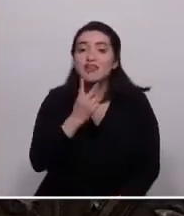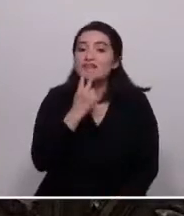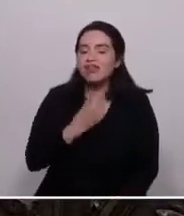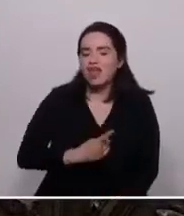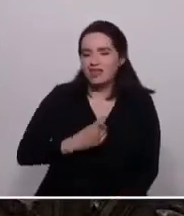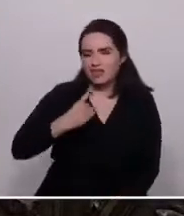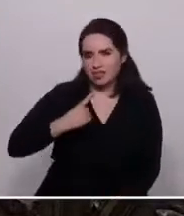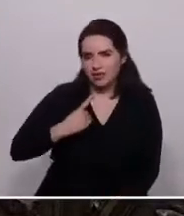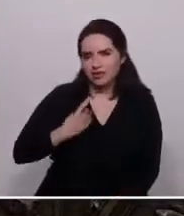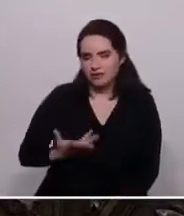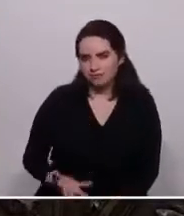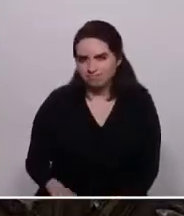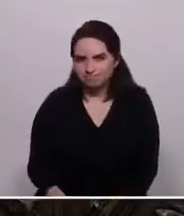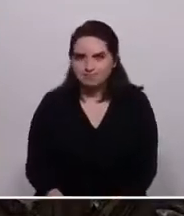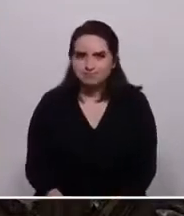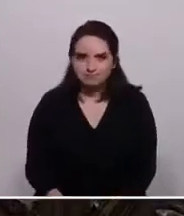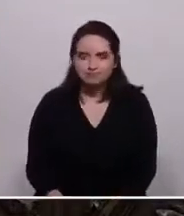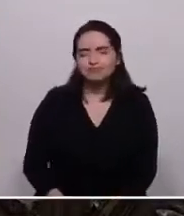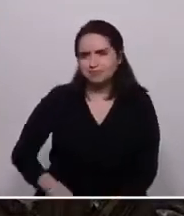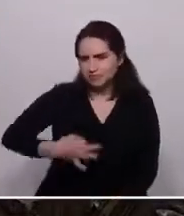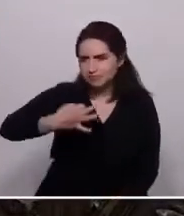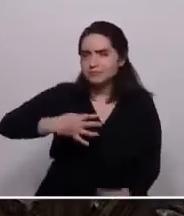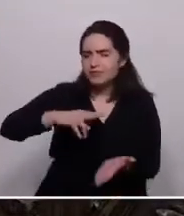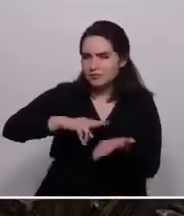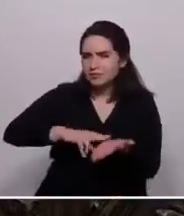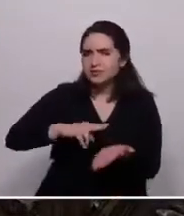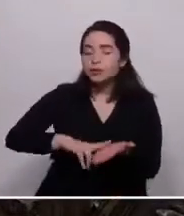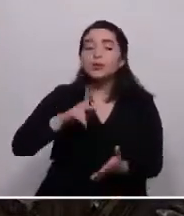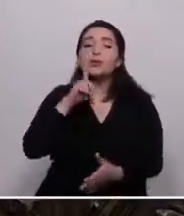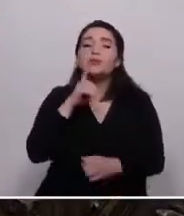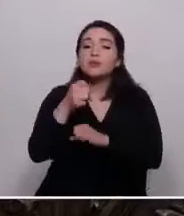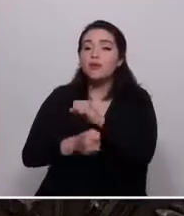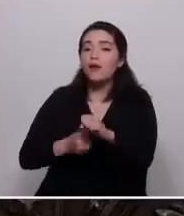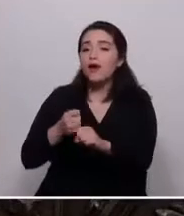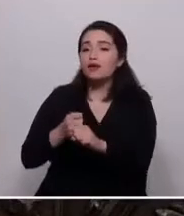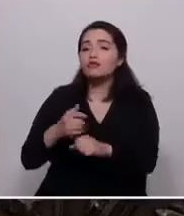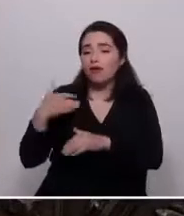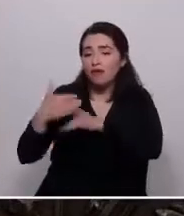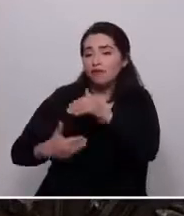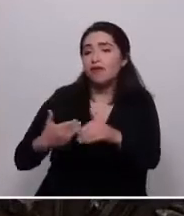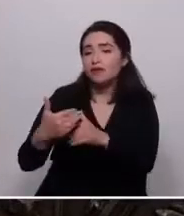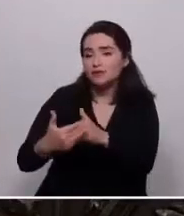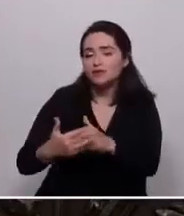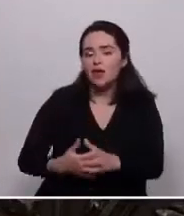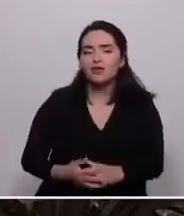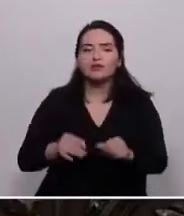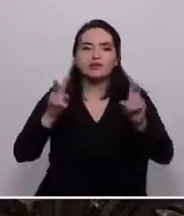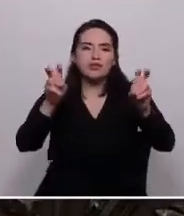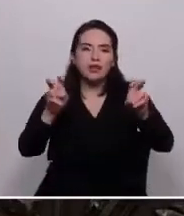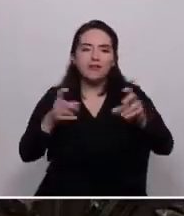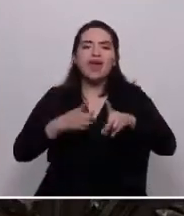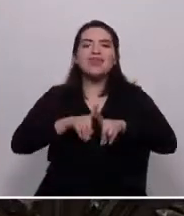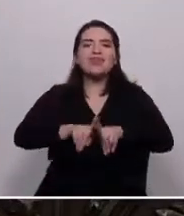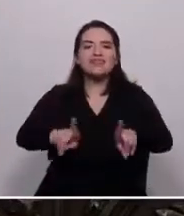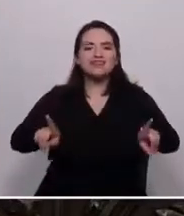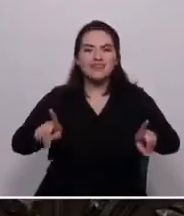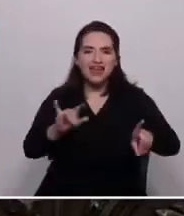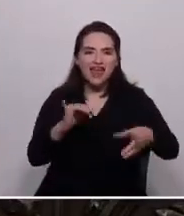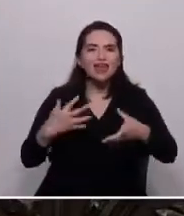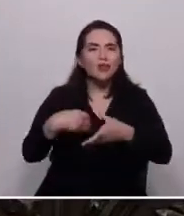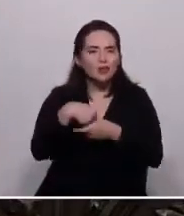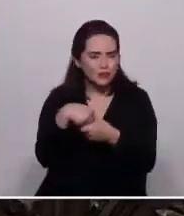Es cierto, en los últimos años hemos avanzado en temas de diversidad e inclusión,